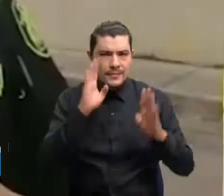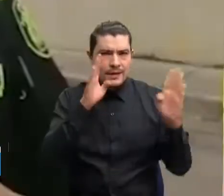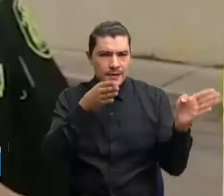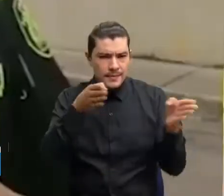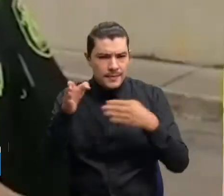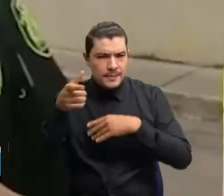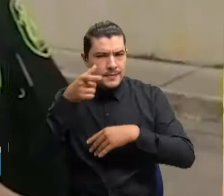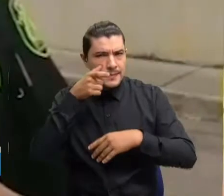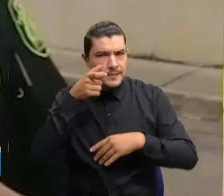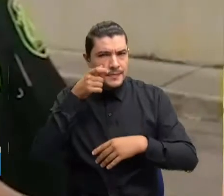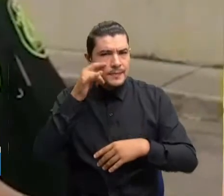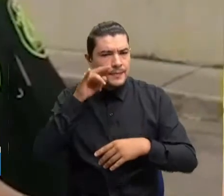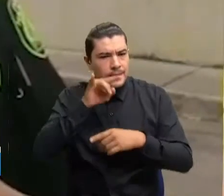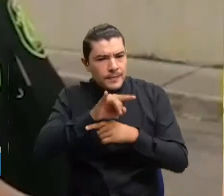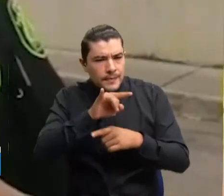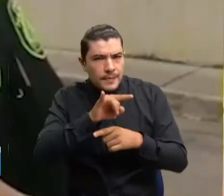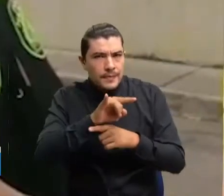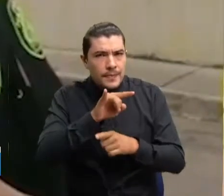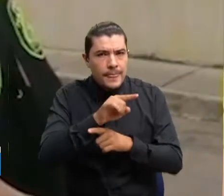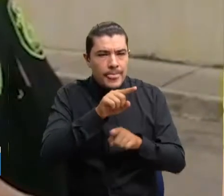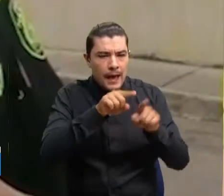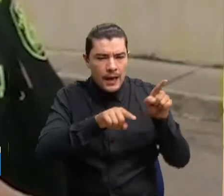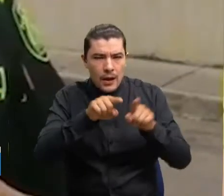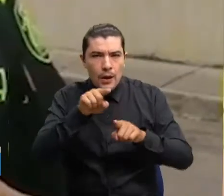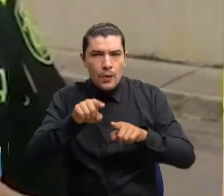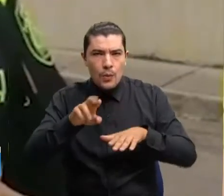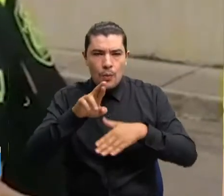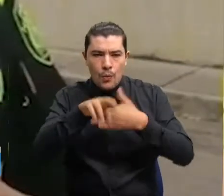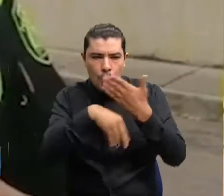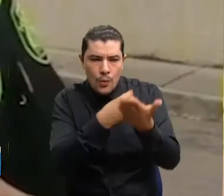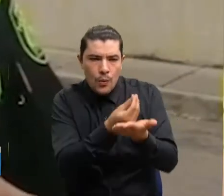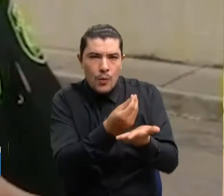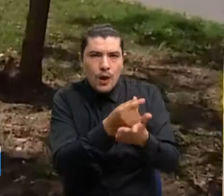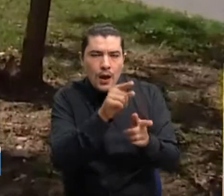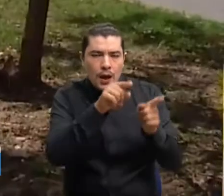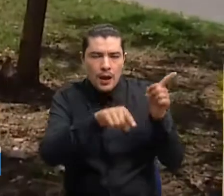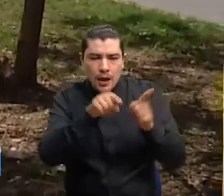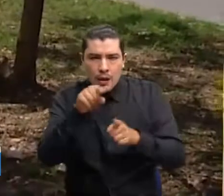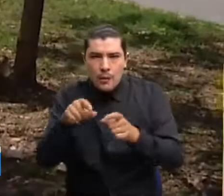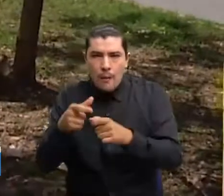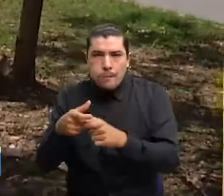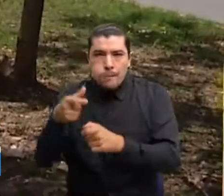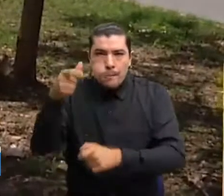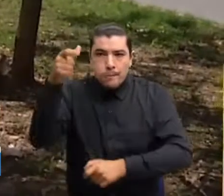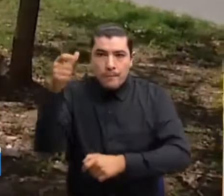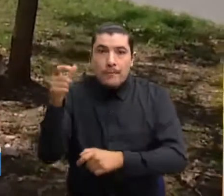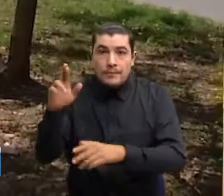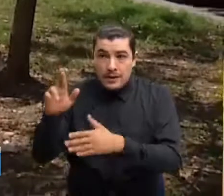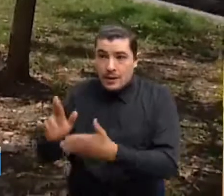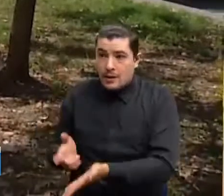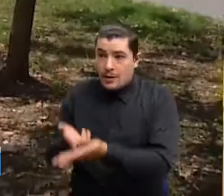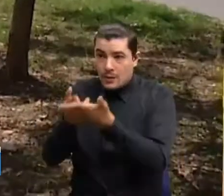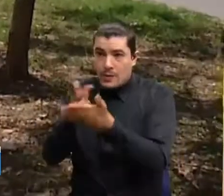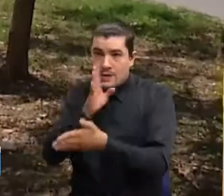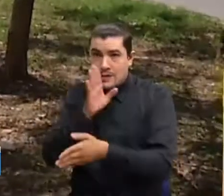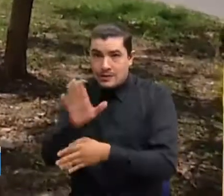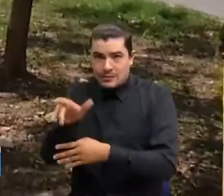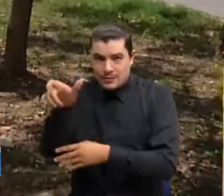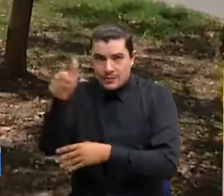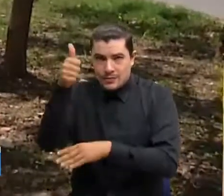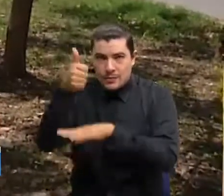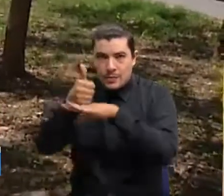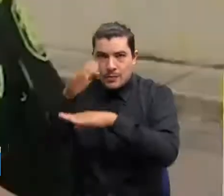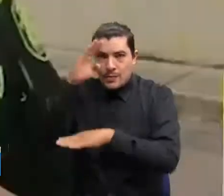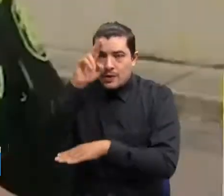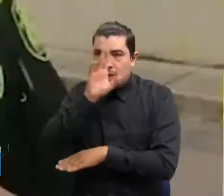tenemos algunos resultados, algunos postes que fueron recuperados por nuestras unidades del modelo, pero que sin